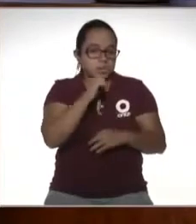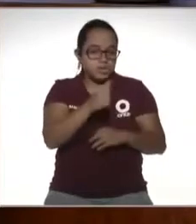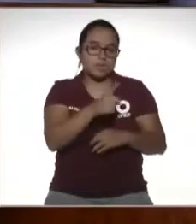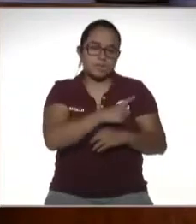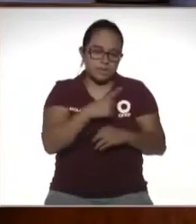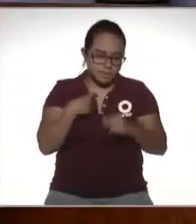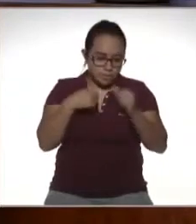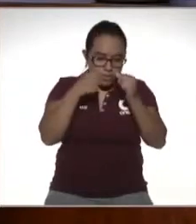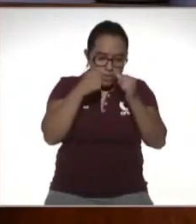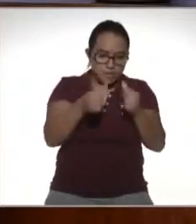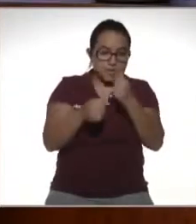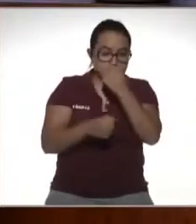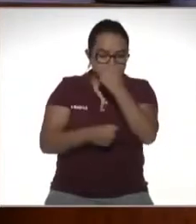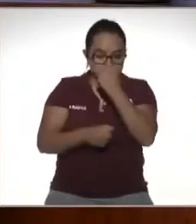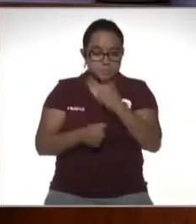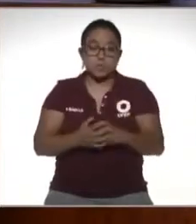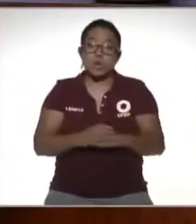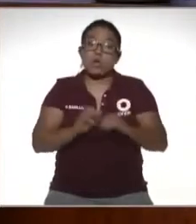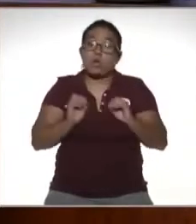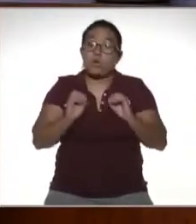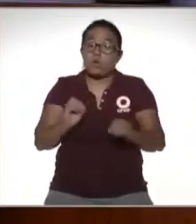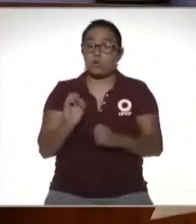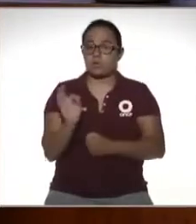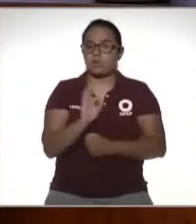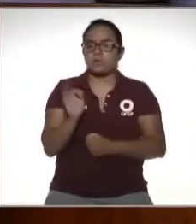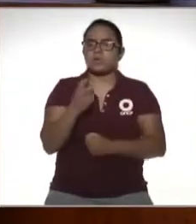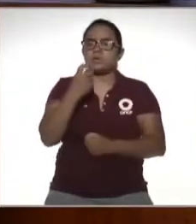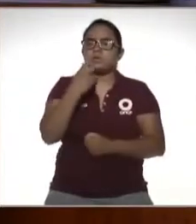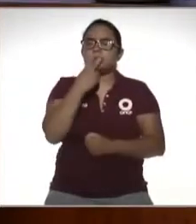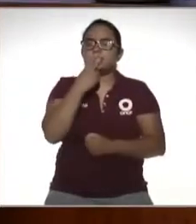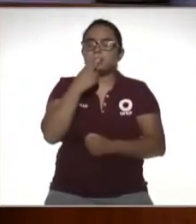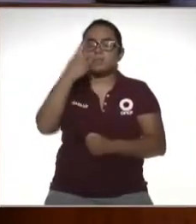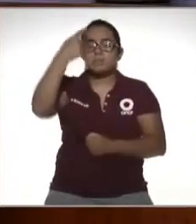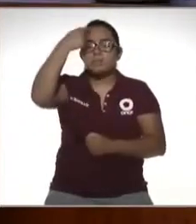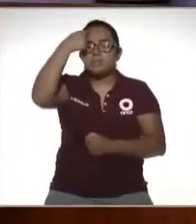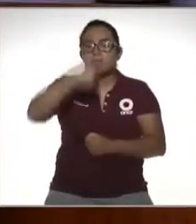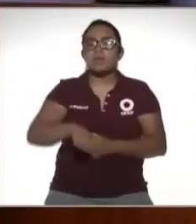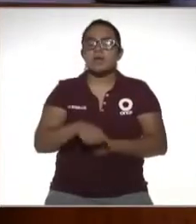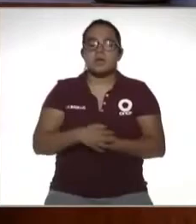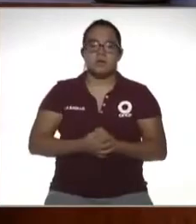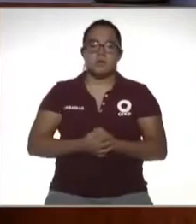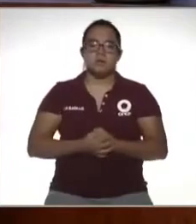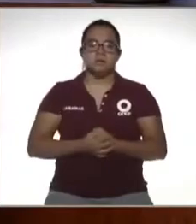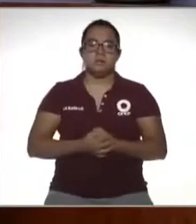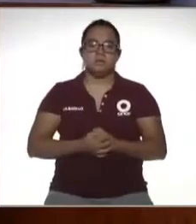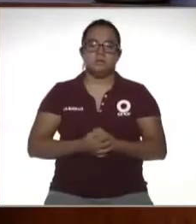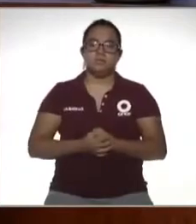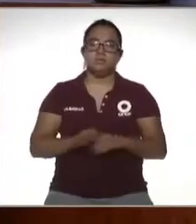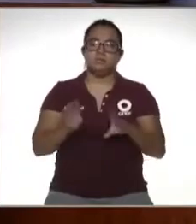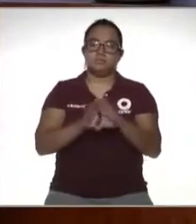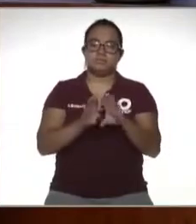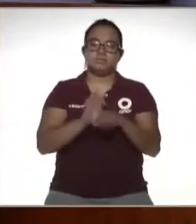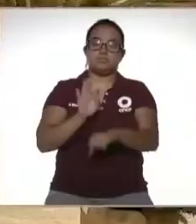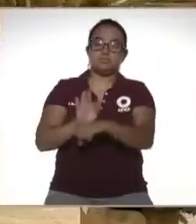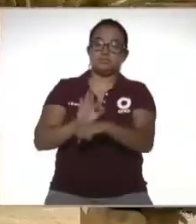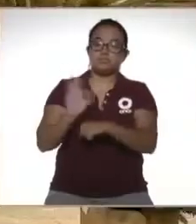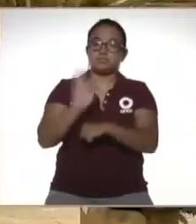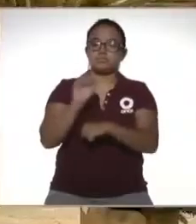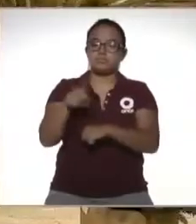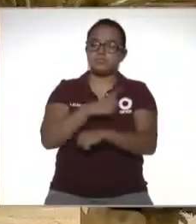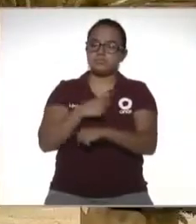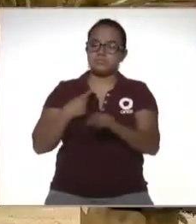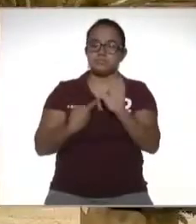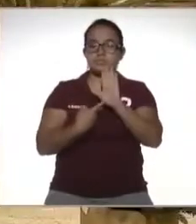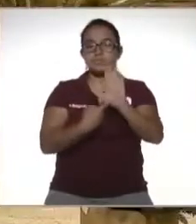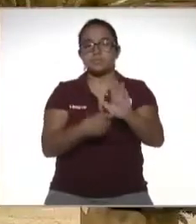atención en esa circunstancia o puede también servir para presentar inclusive un medio de defensa si necesitamos presentar